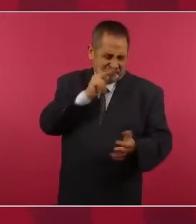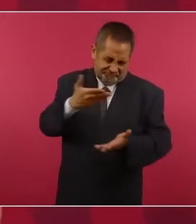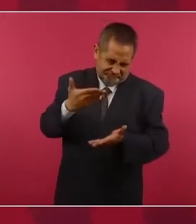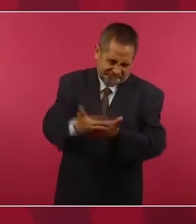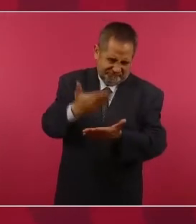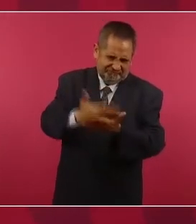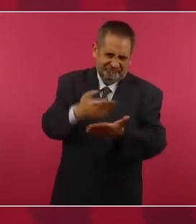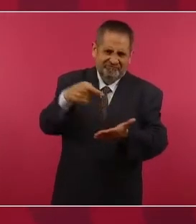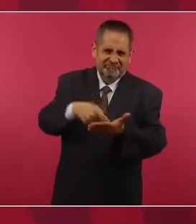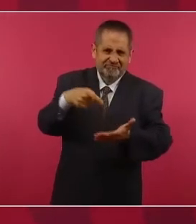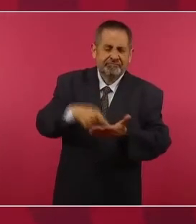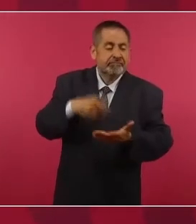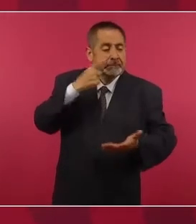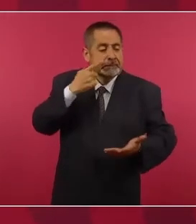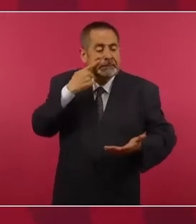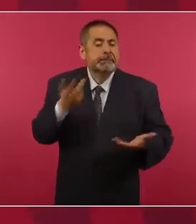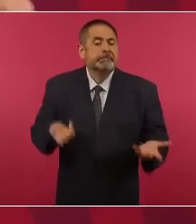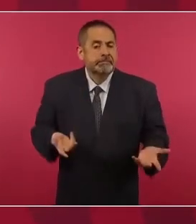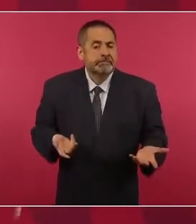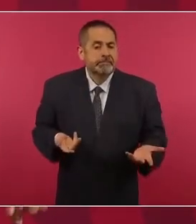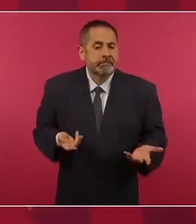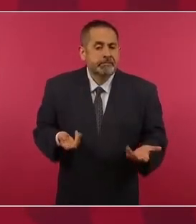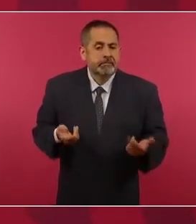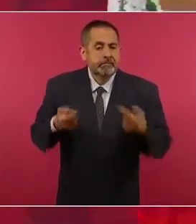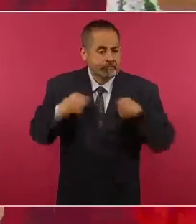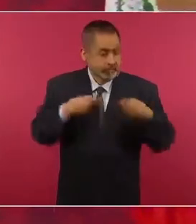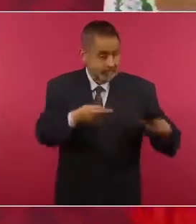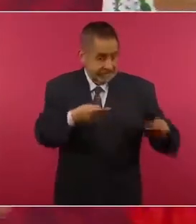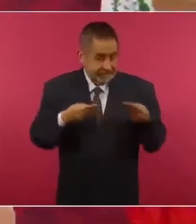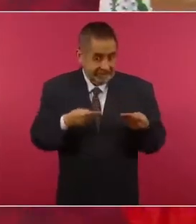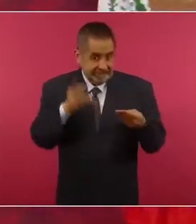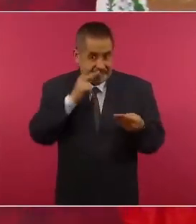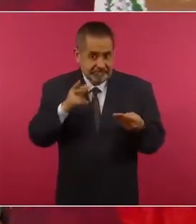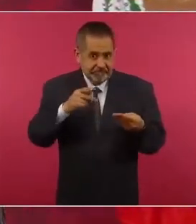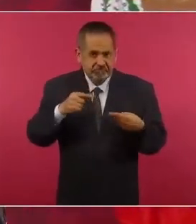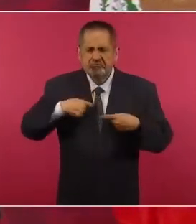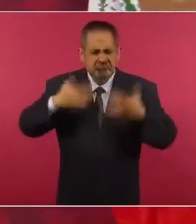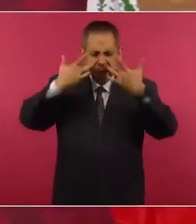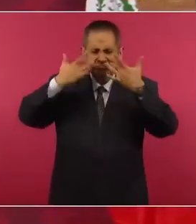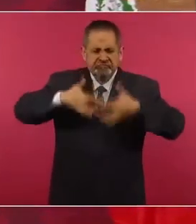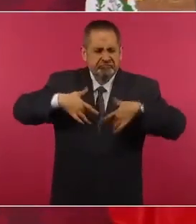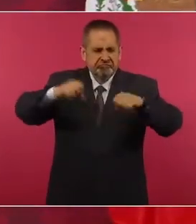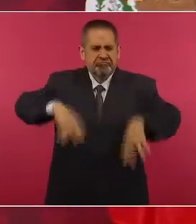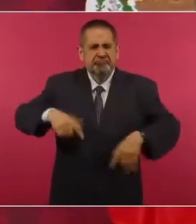Si él presenta pruebas, yo renuncio,